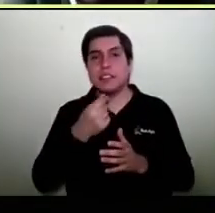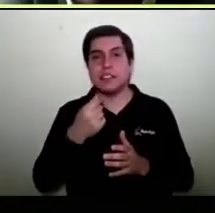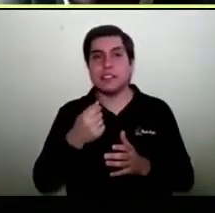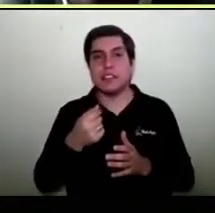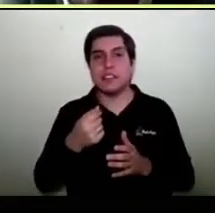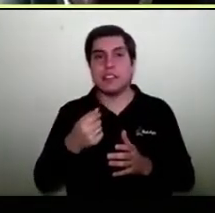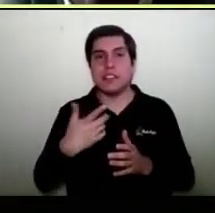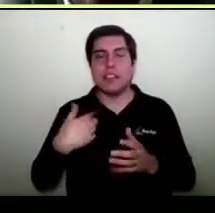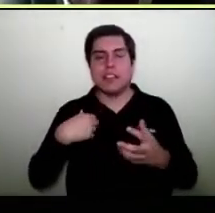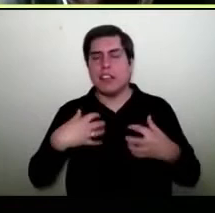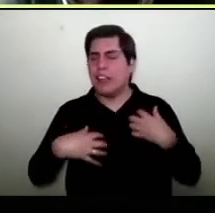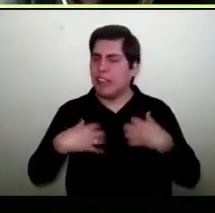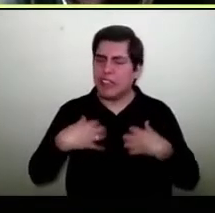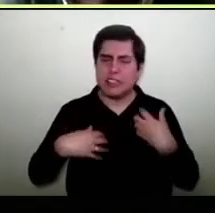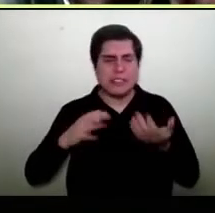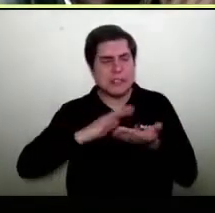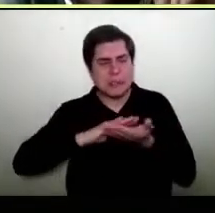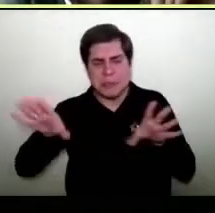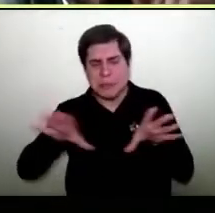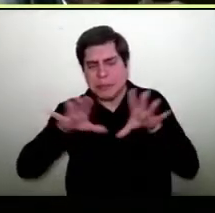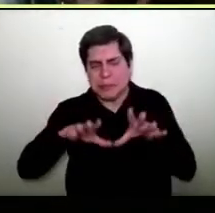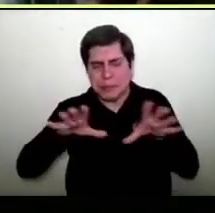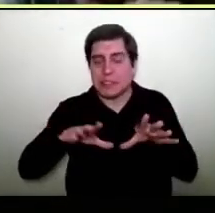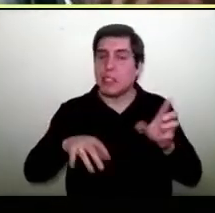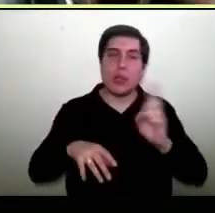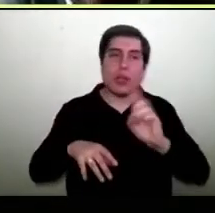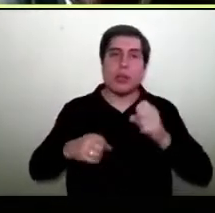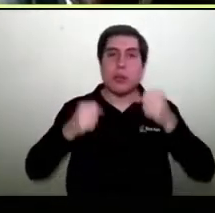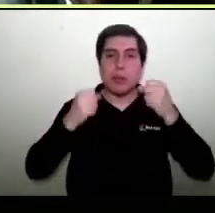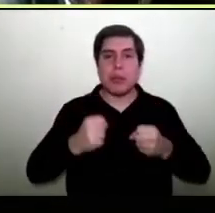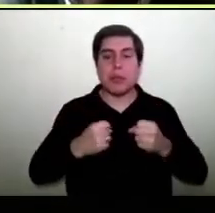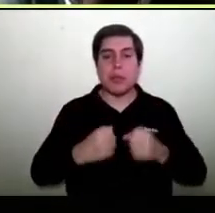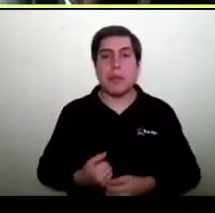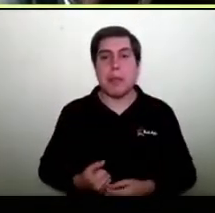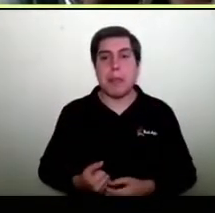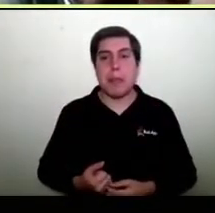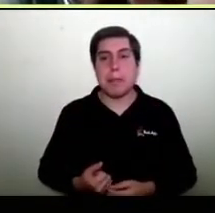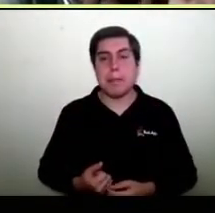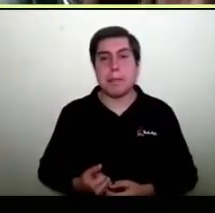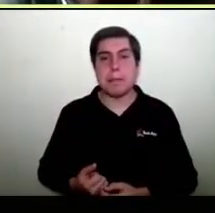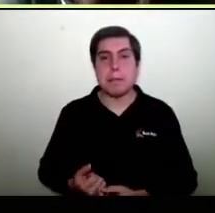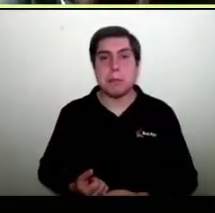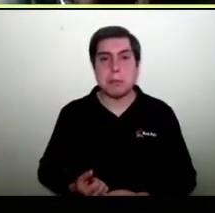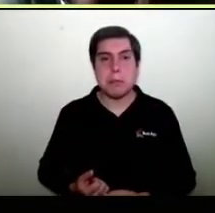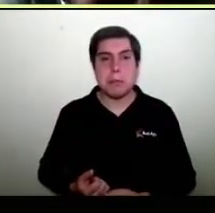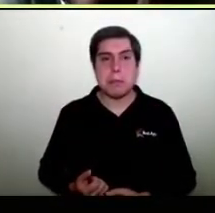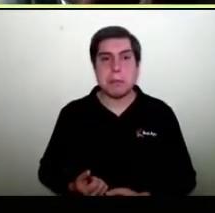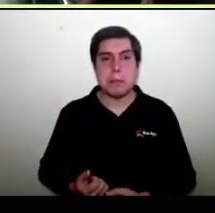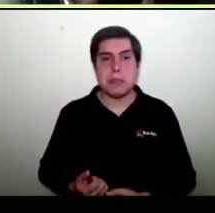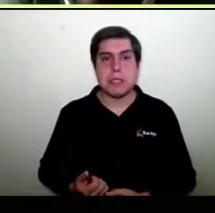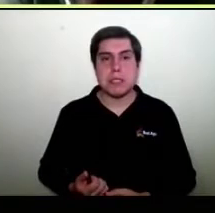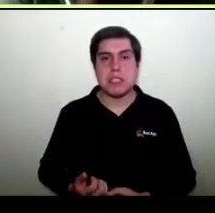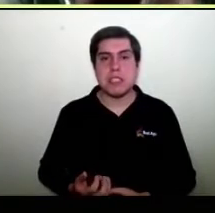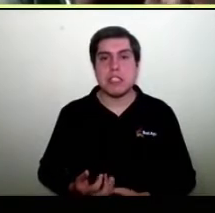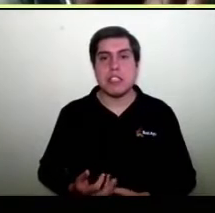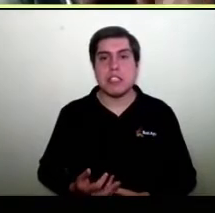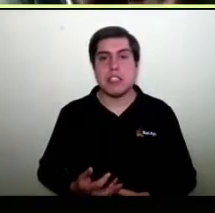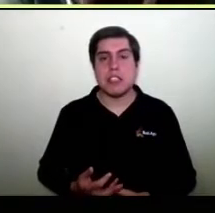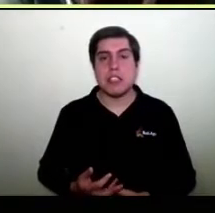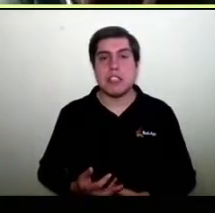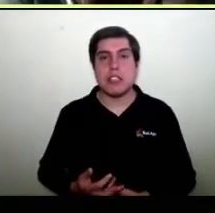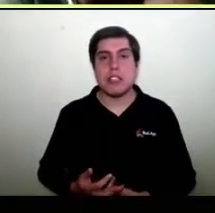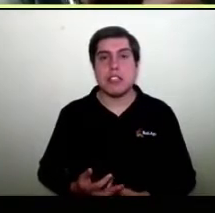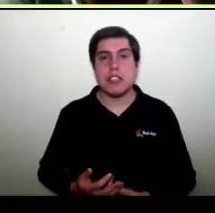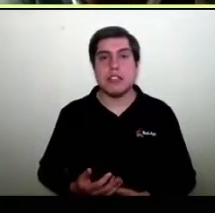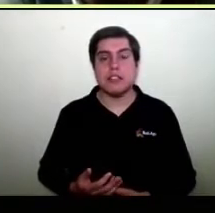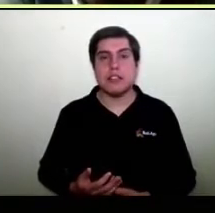desgaste permanente. Voy a saltarme porque antes de la preferencia de compra hay un tema re